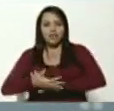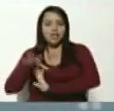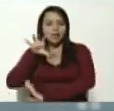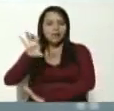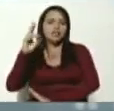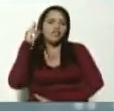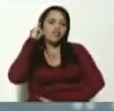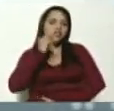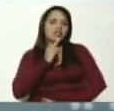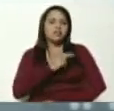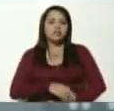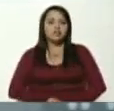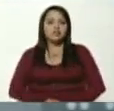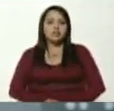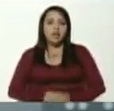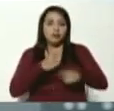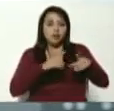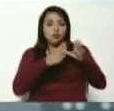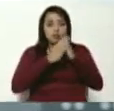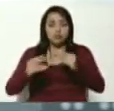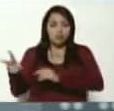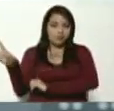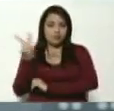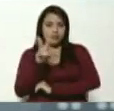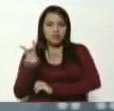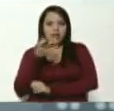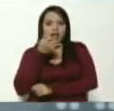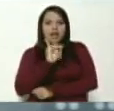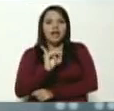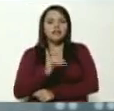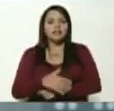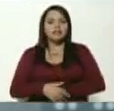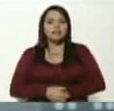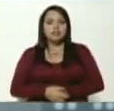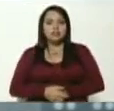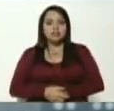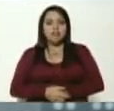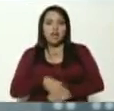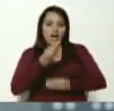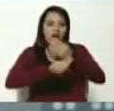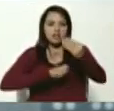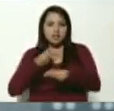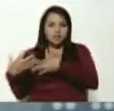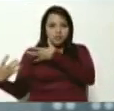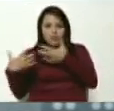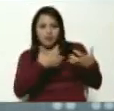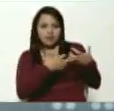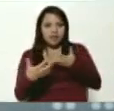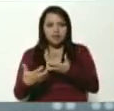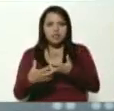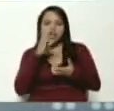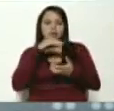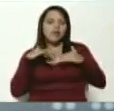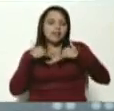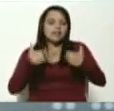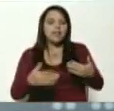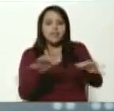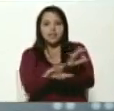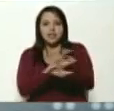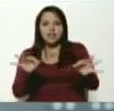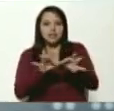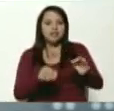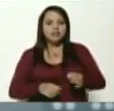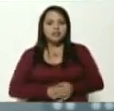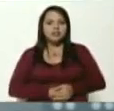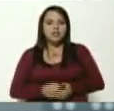Bolívar. Pero bueno, aquí estamos todos los venezolanos dando la batalla, aquí no se rinde nadie y